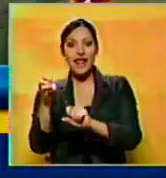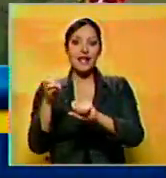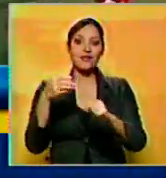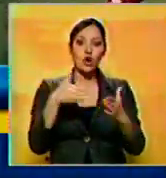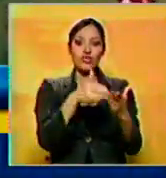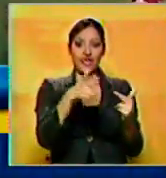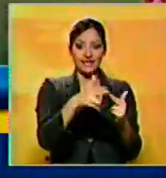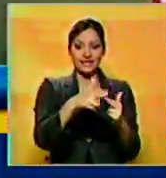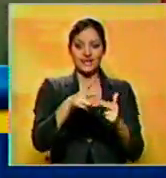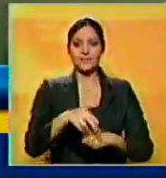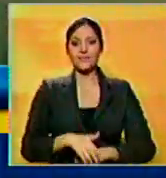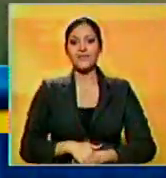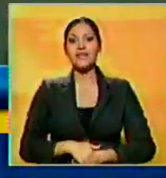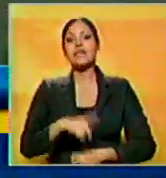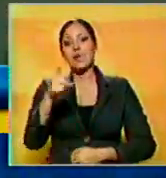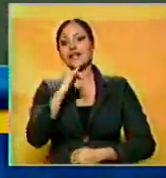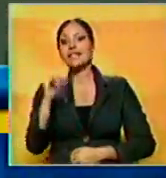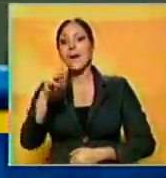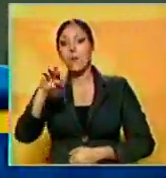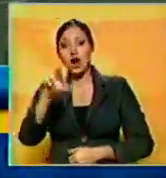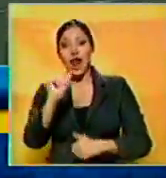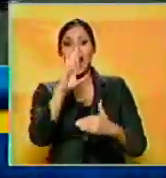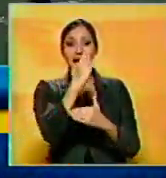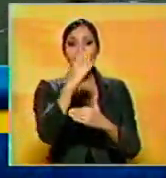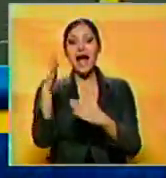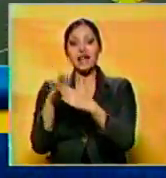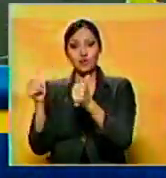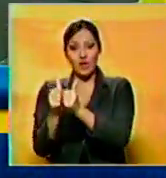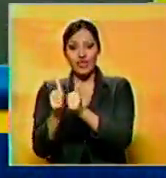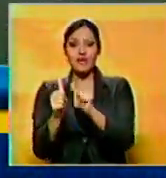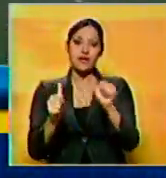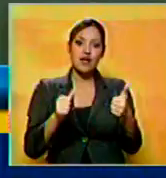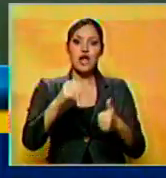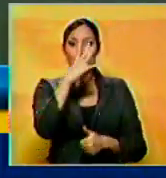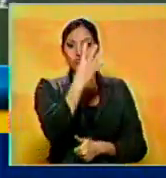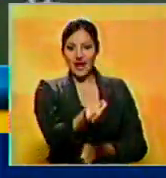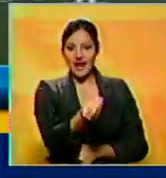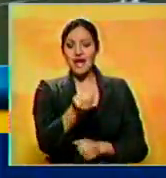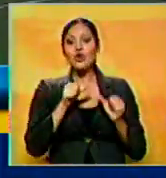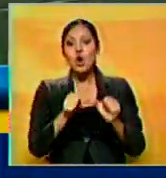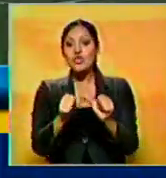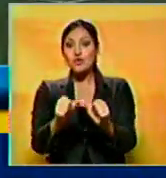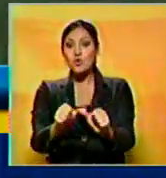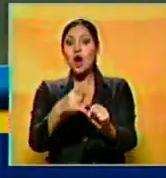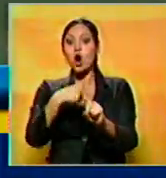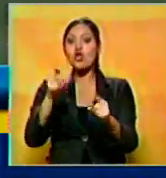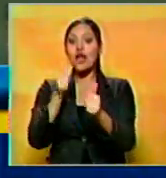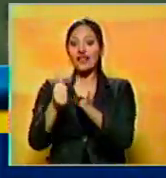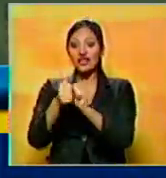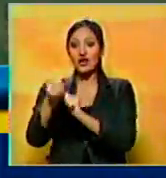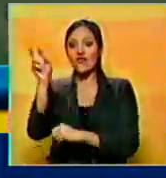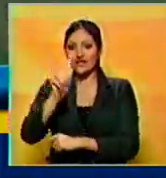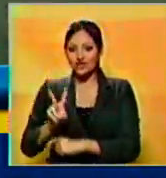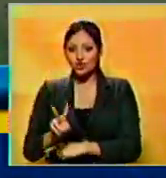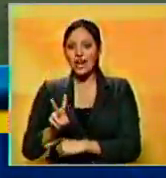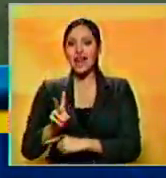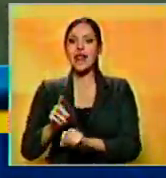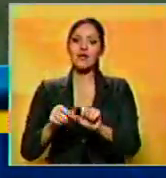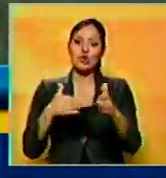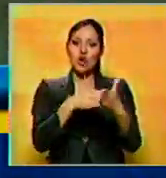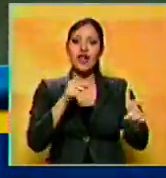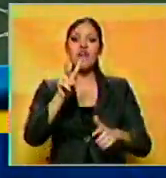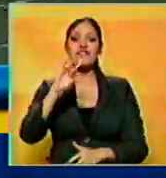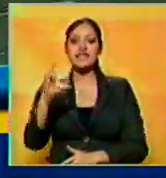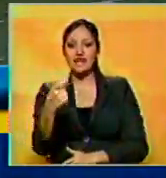Táchira. Además, Zamora visita a Deportivo Lara y Deportivo Enzoategui a Tucanes. La jornada continuará cuando Atlético Venezuela se mide a Atlético El Vigía,